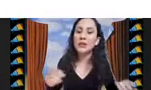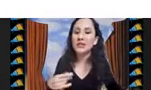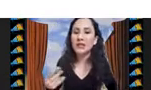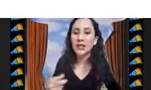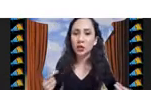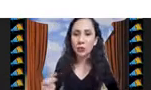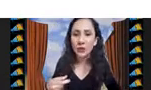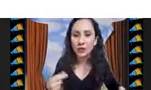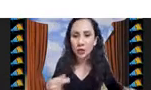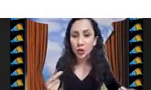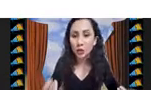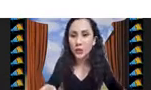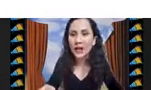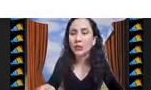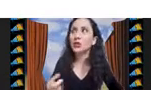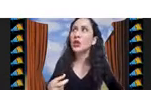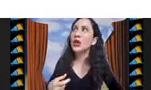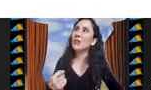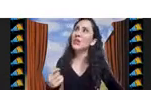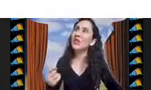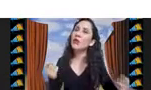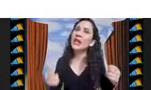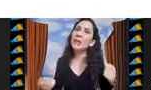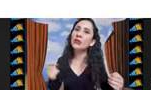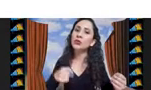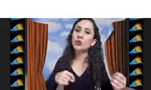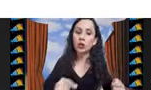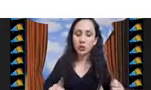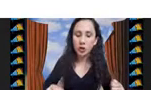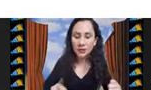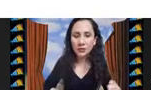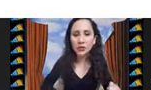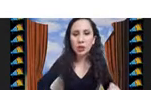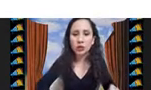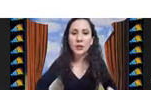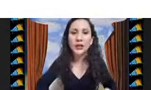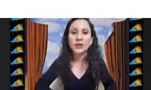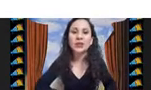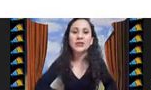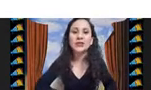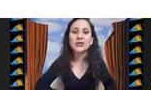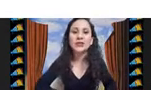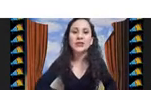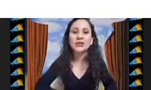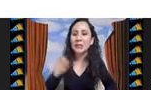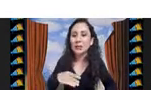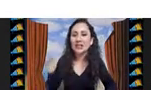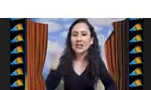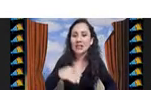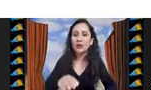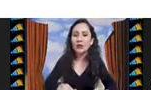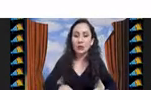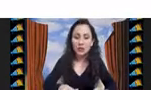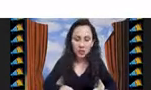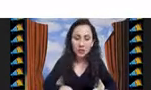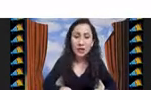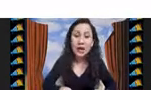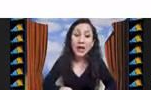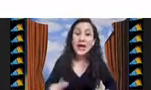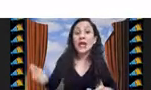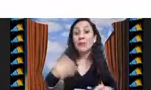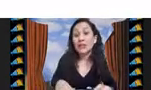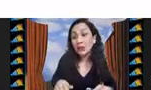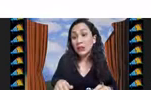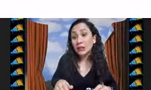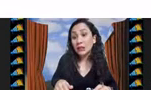también la multiplicidad de los pesos de los objetos mientras fueran más únicos los pesos de los objetos es decir que no se repitieran los pesos